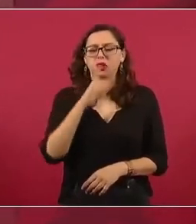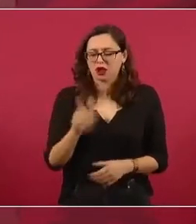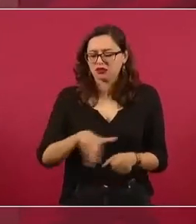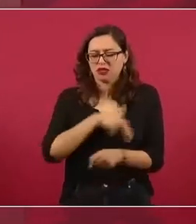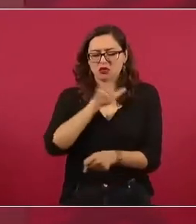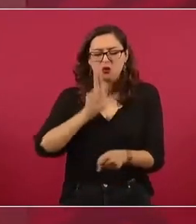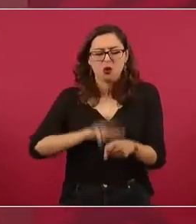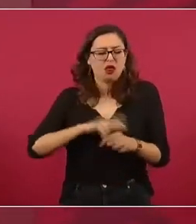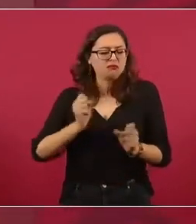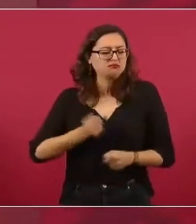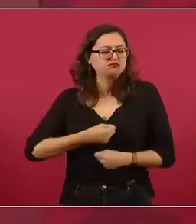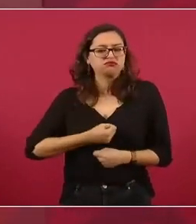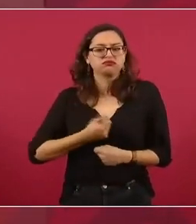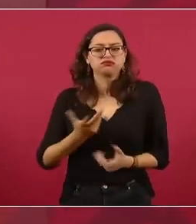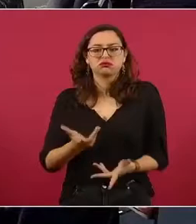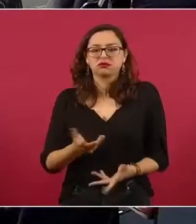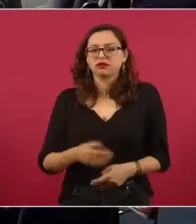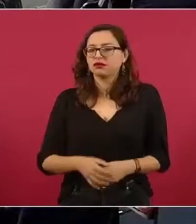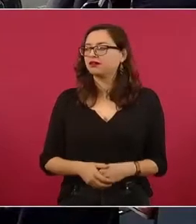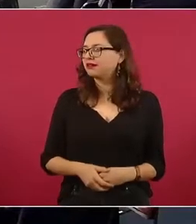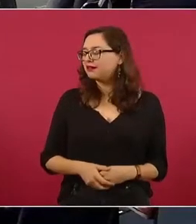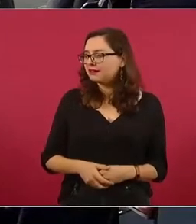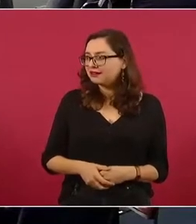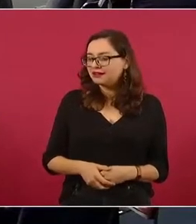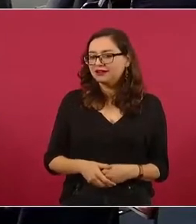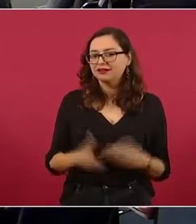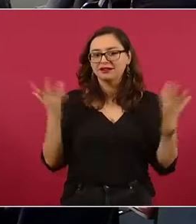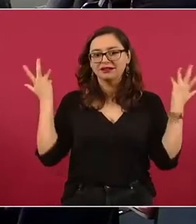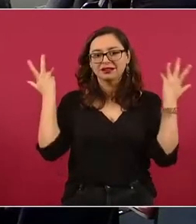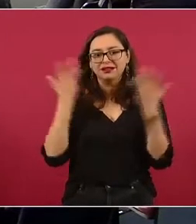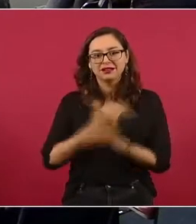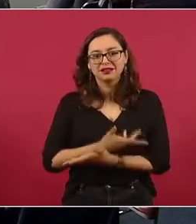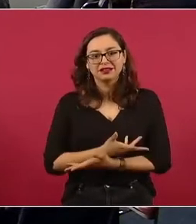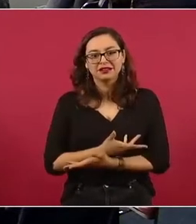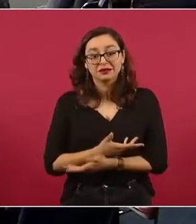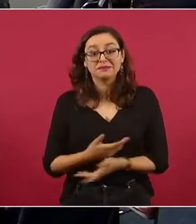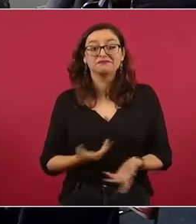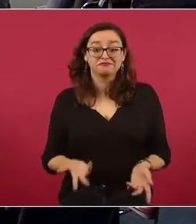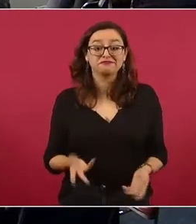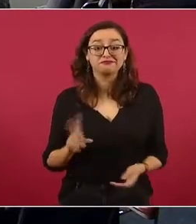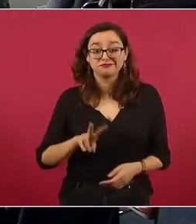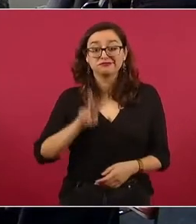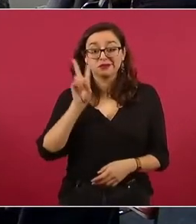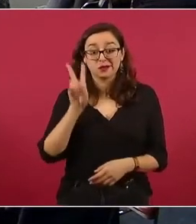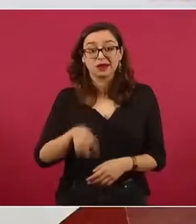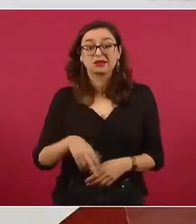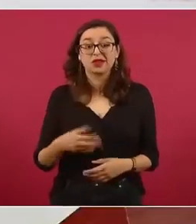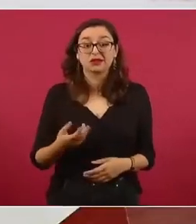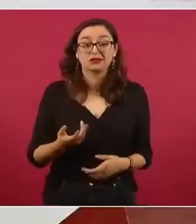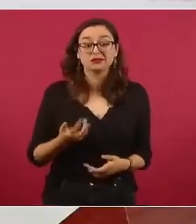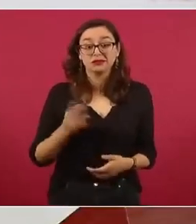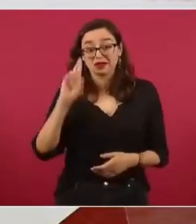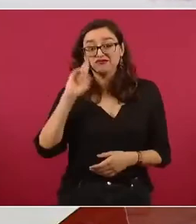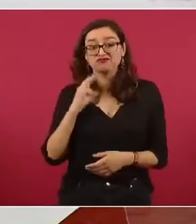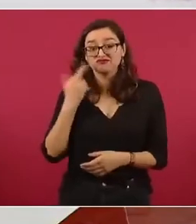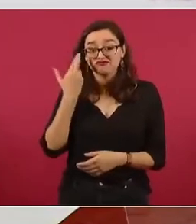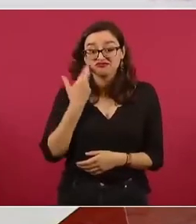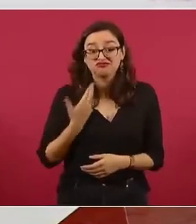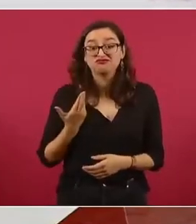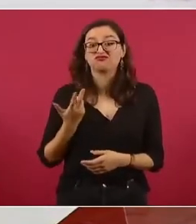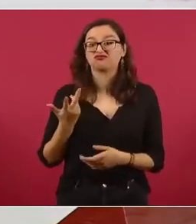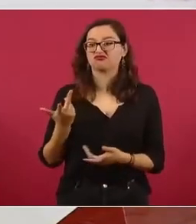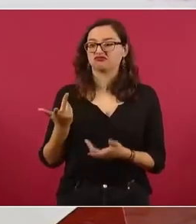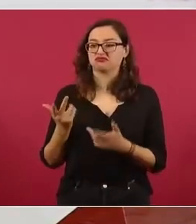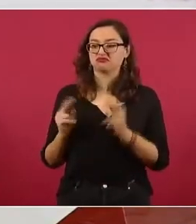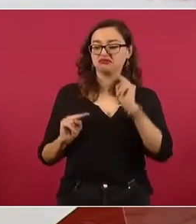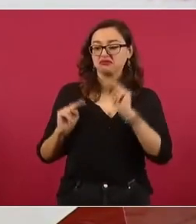el racismo y el clasismo y la discriminación están